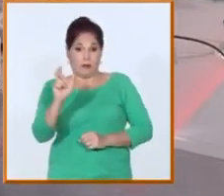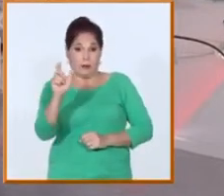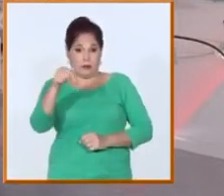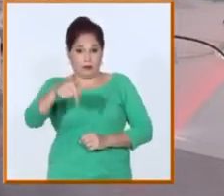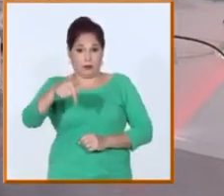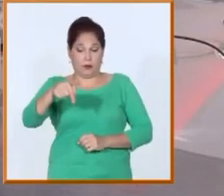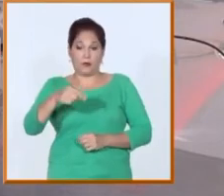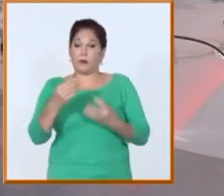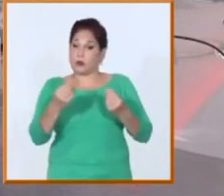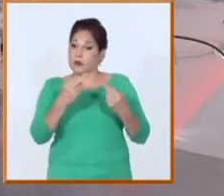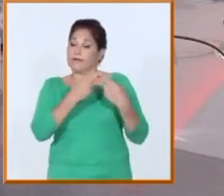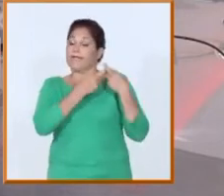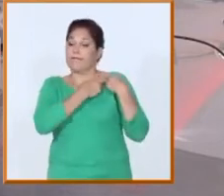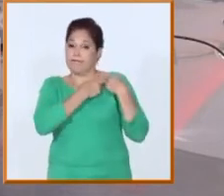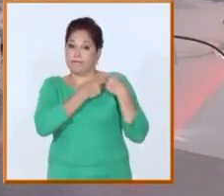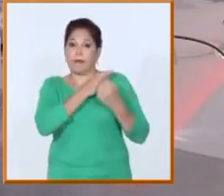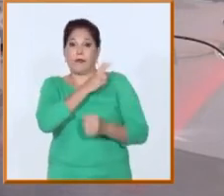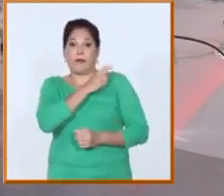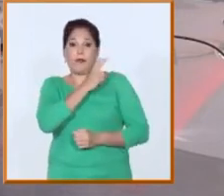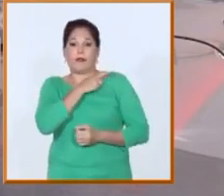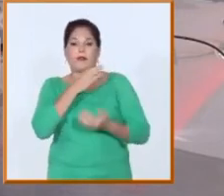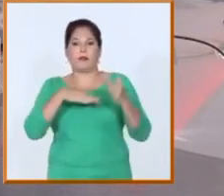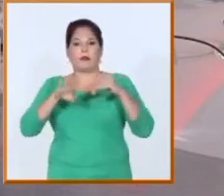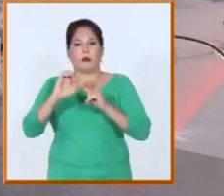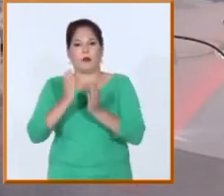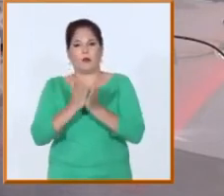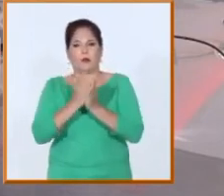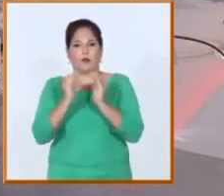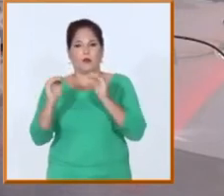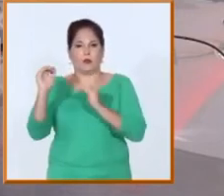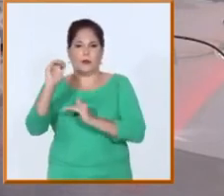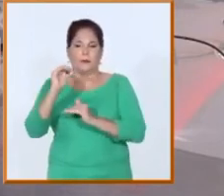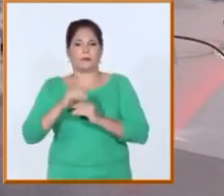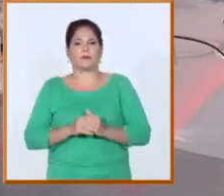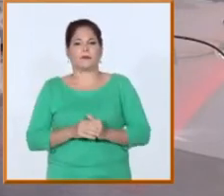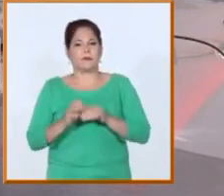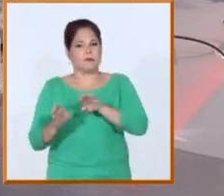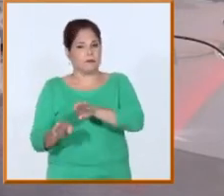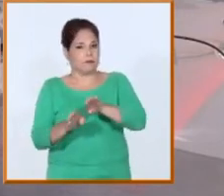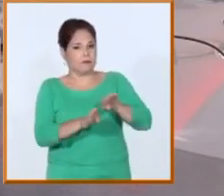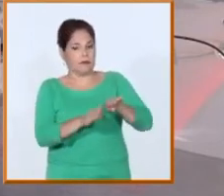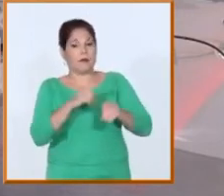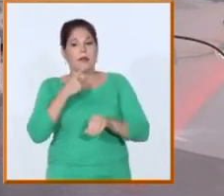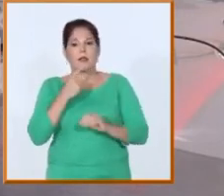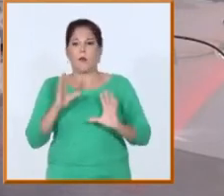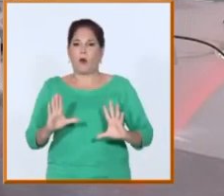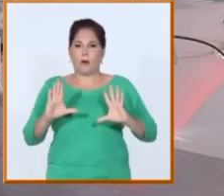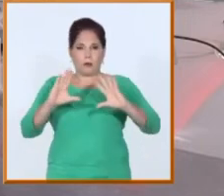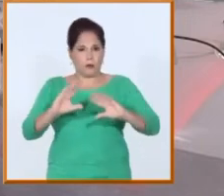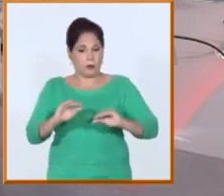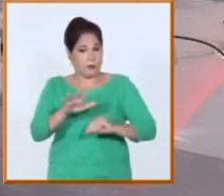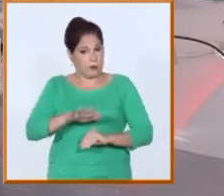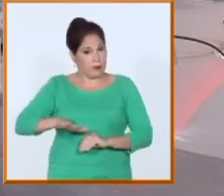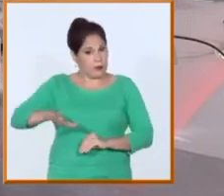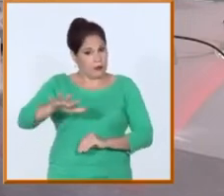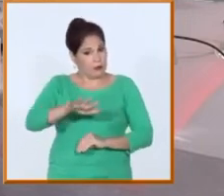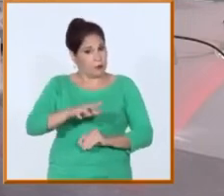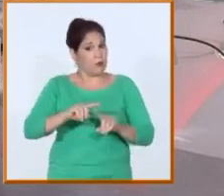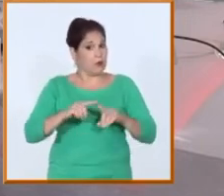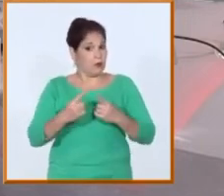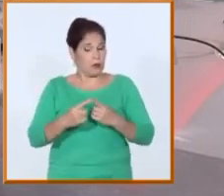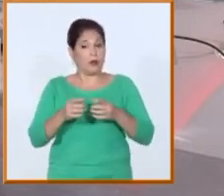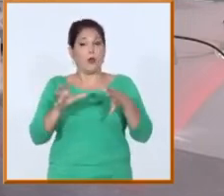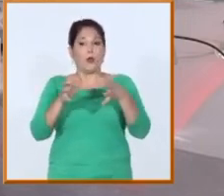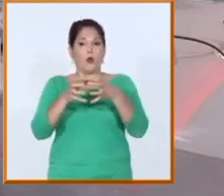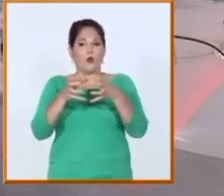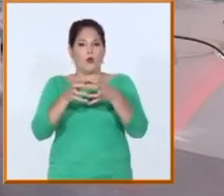responsabilidad de dirigir la educación superior en nuestro país? Bueno, Randy, muy buenas noches. Agradecerte una vez más la oportunidad que tú y el equipo